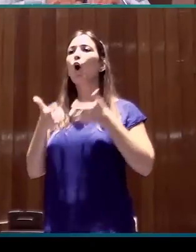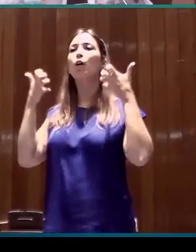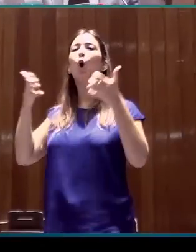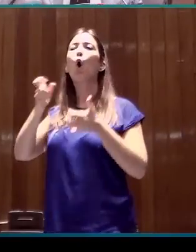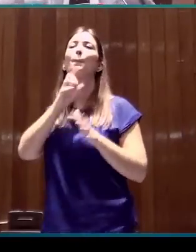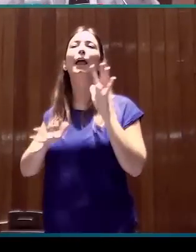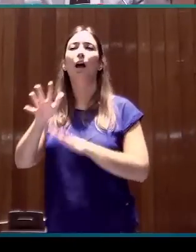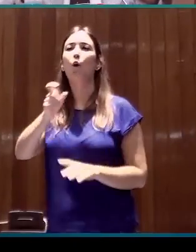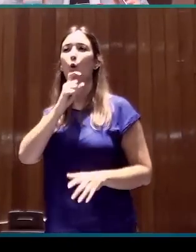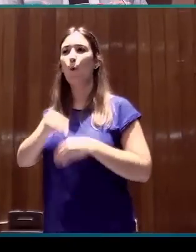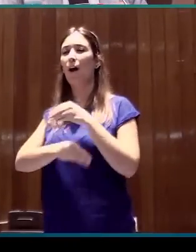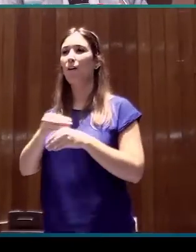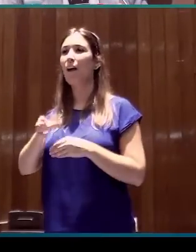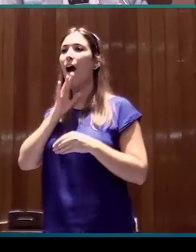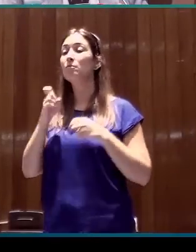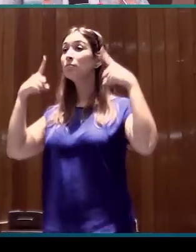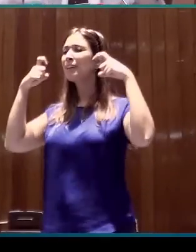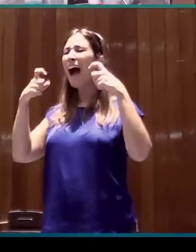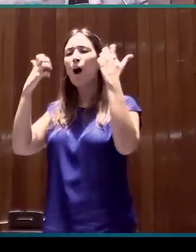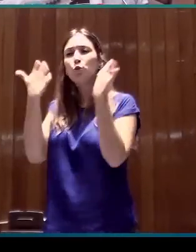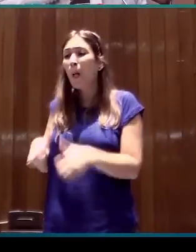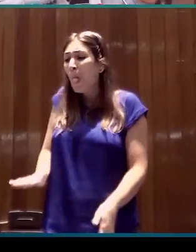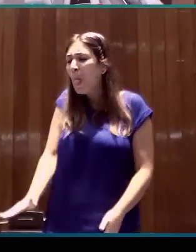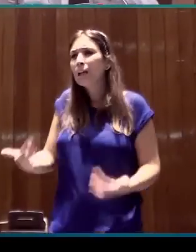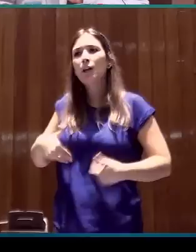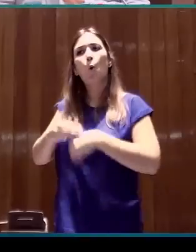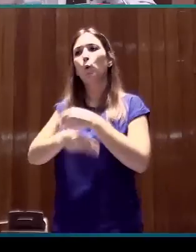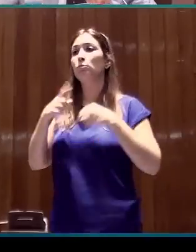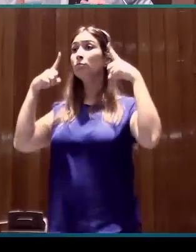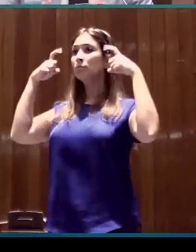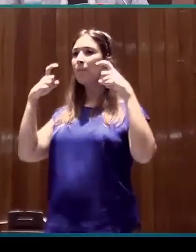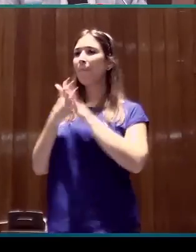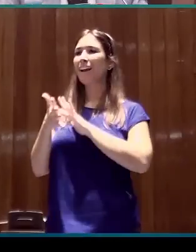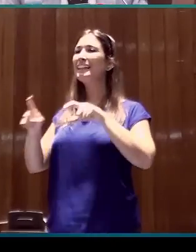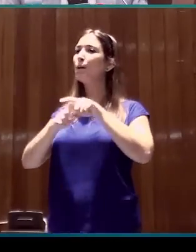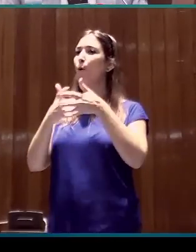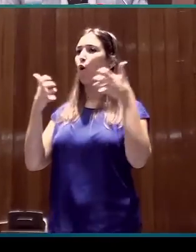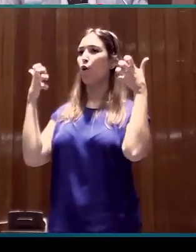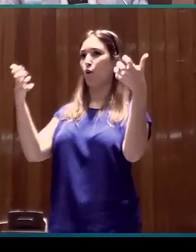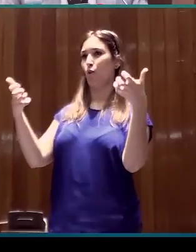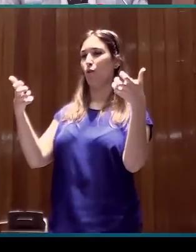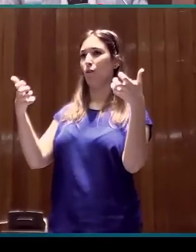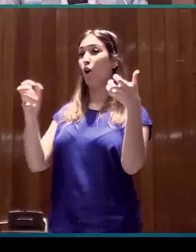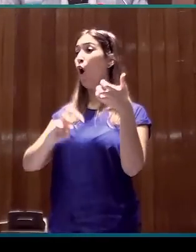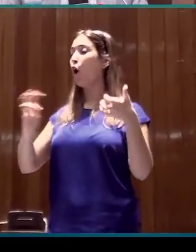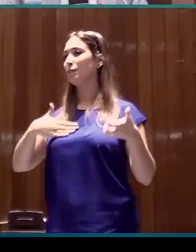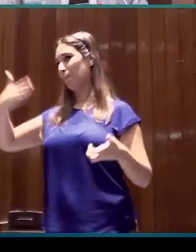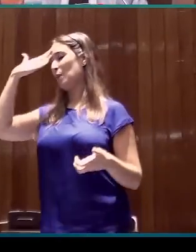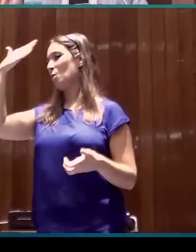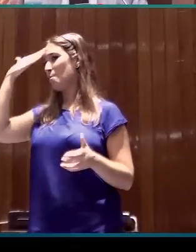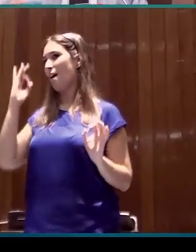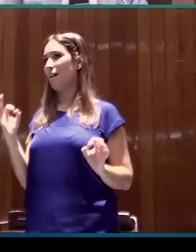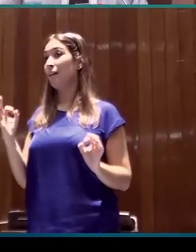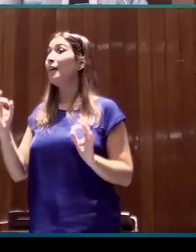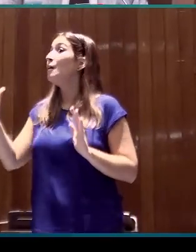mediante el marcado de cejas elevadas para la subordinada y seguida de una oración principal. Y,